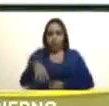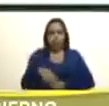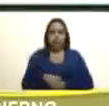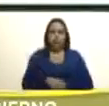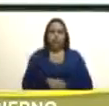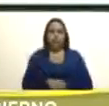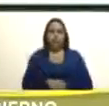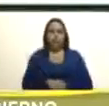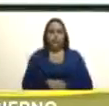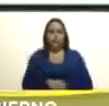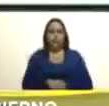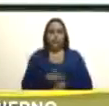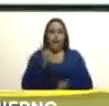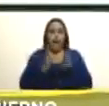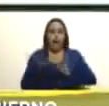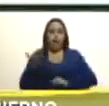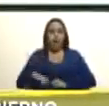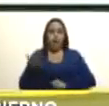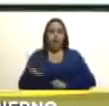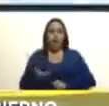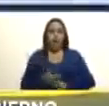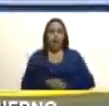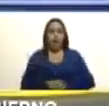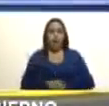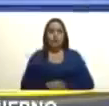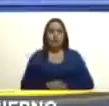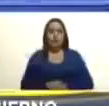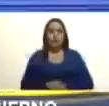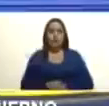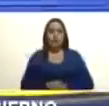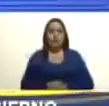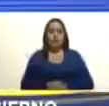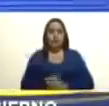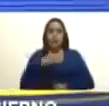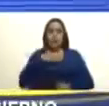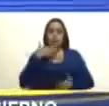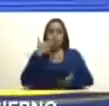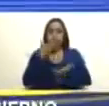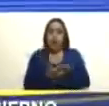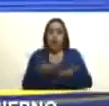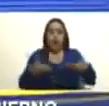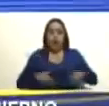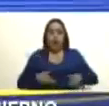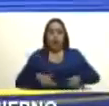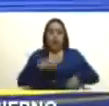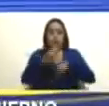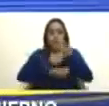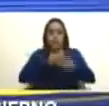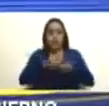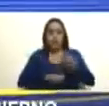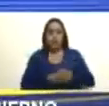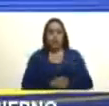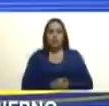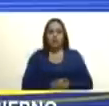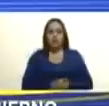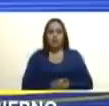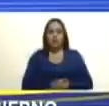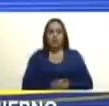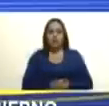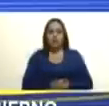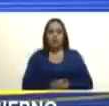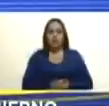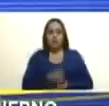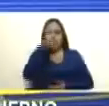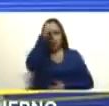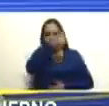algo sumamente importante yo agradezco el esfuerzo que se ha hecho lo dije el